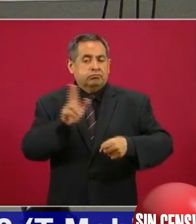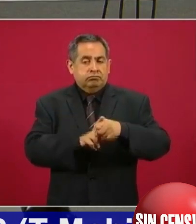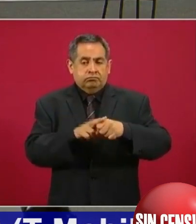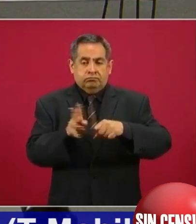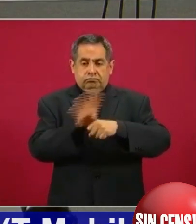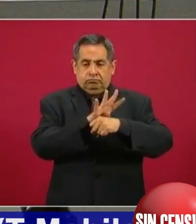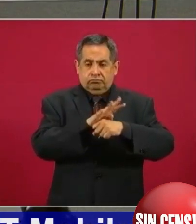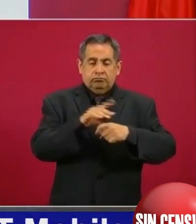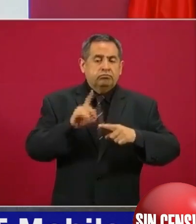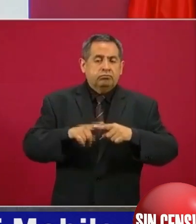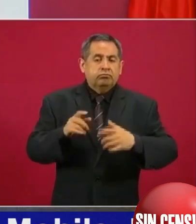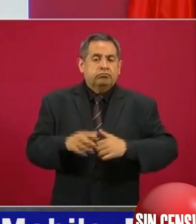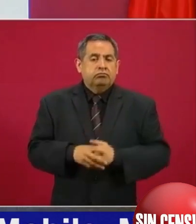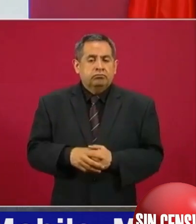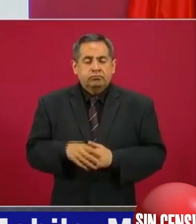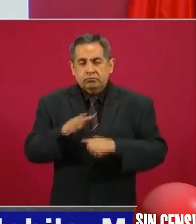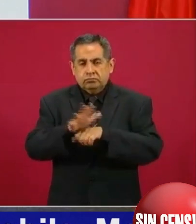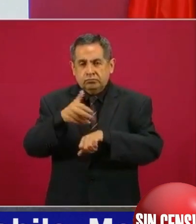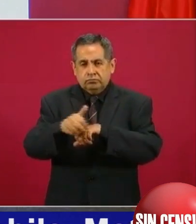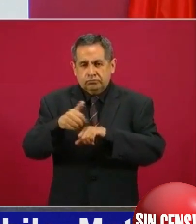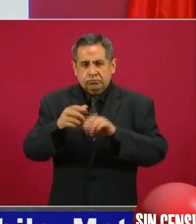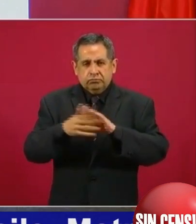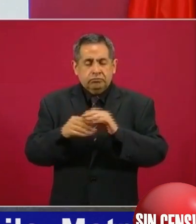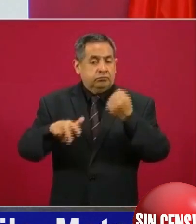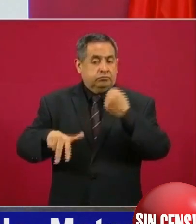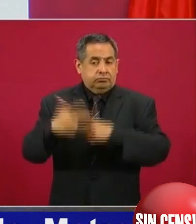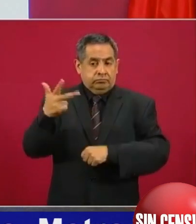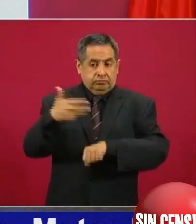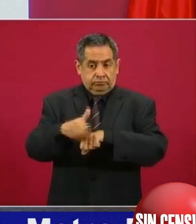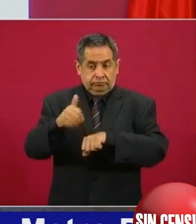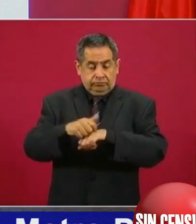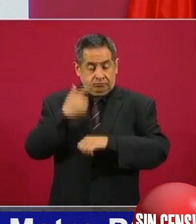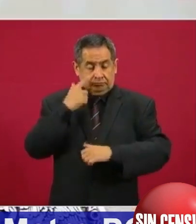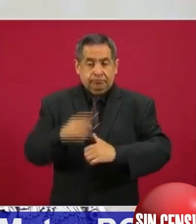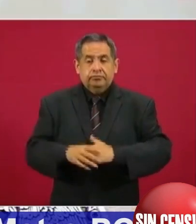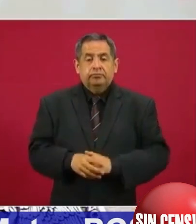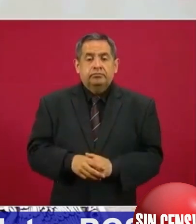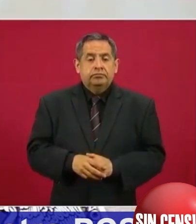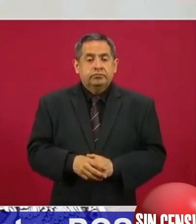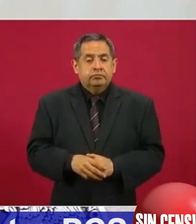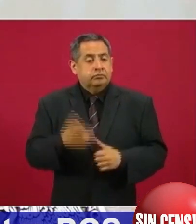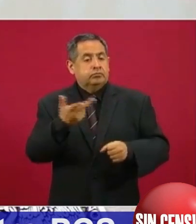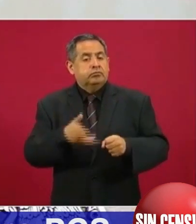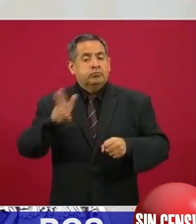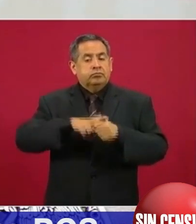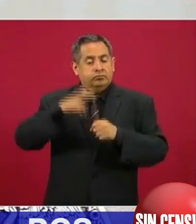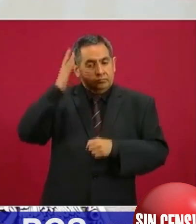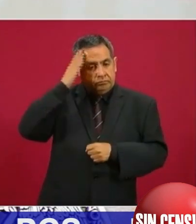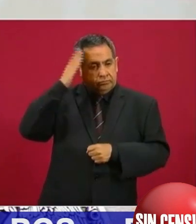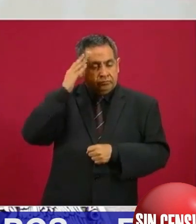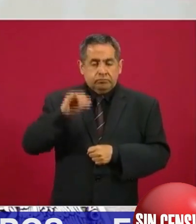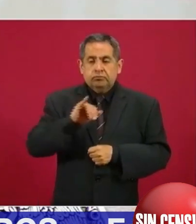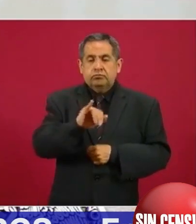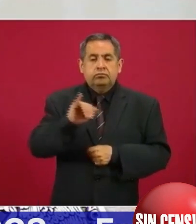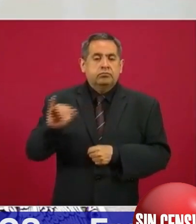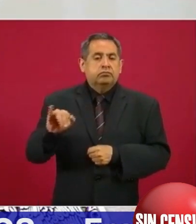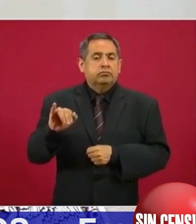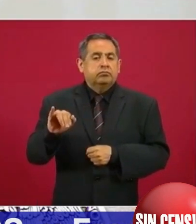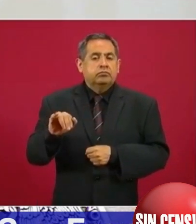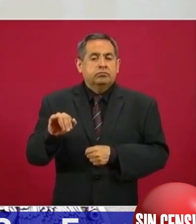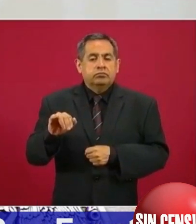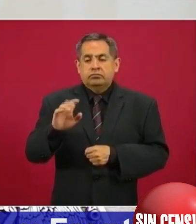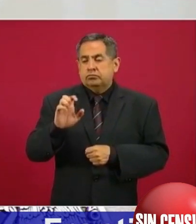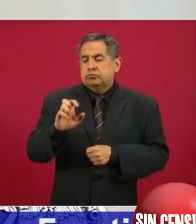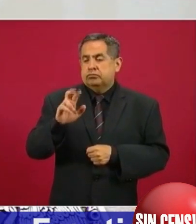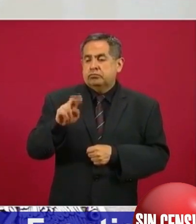y son los siguientes, que fueron 13. El Hospital General de Jojutla de Ernesto